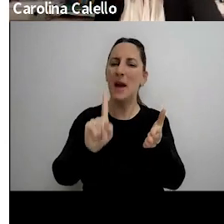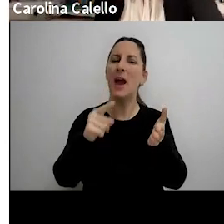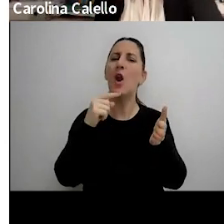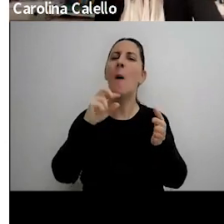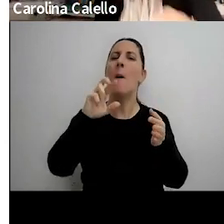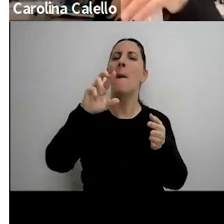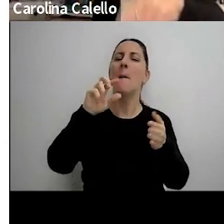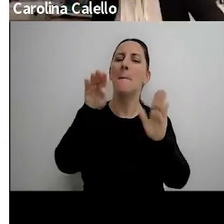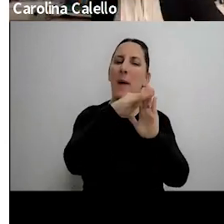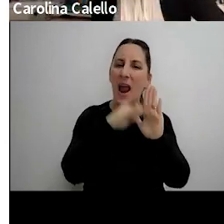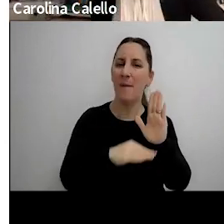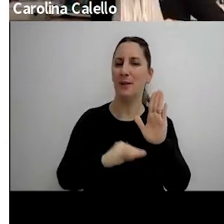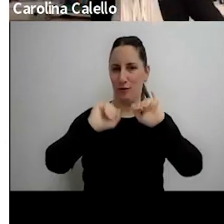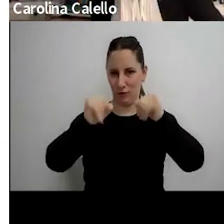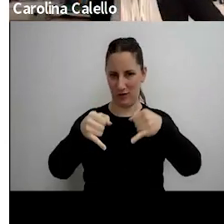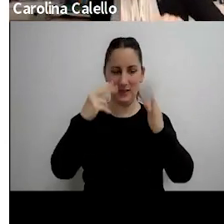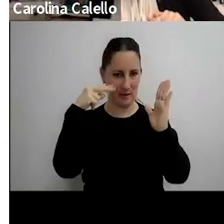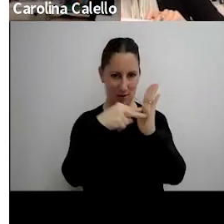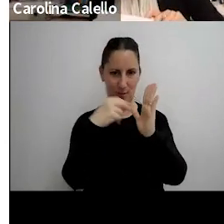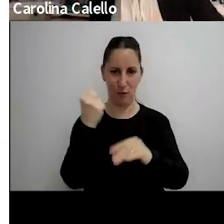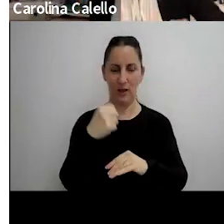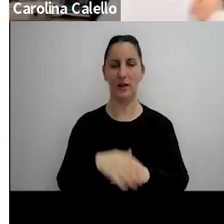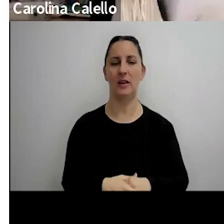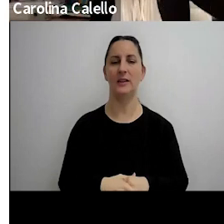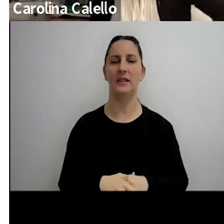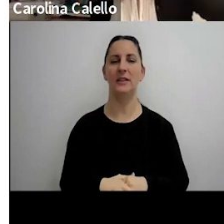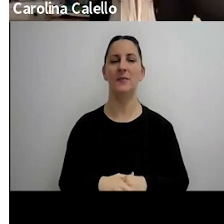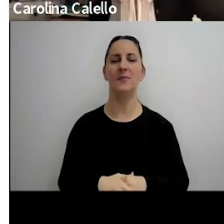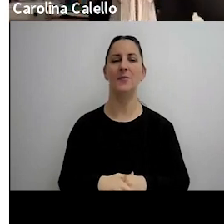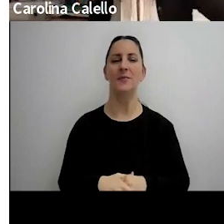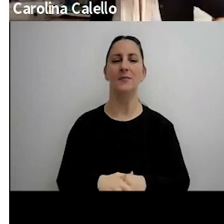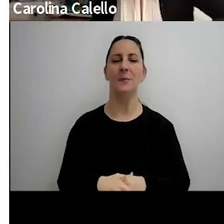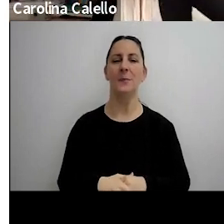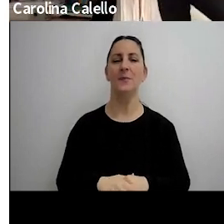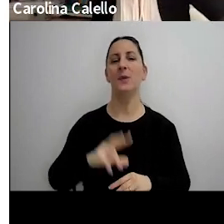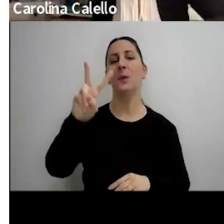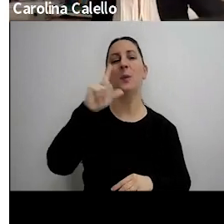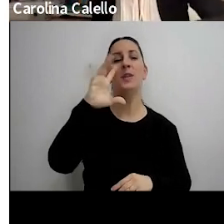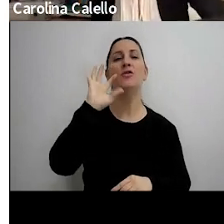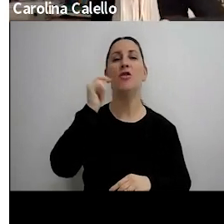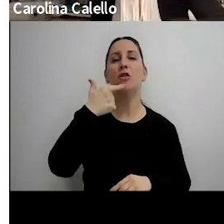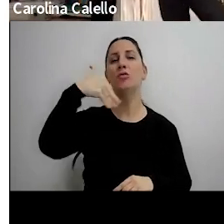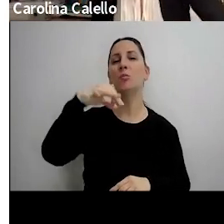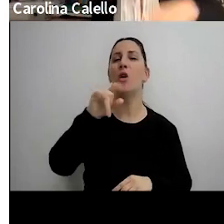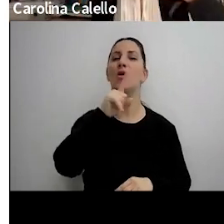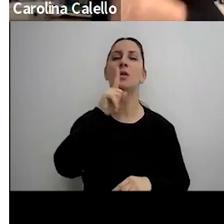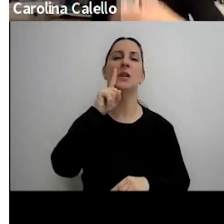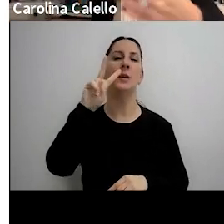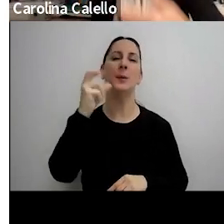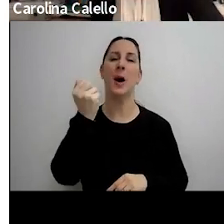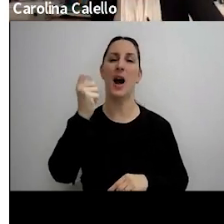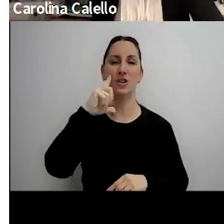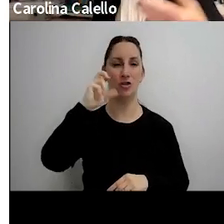parámetros de las instrucciones bueno y casos de vicios en la motivación aparecen